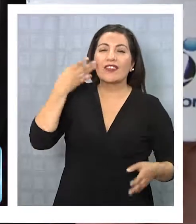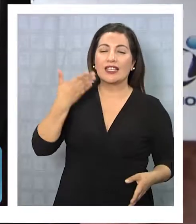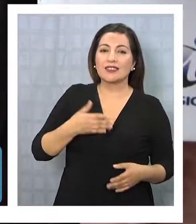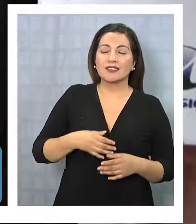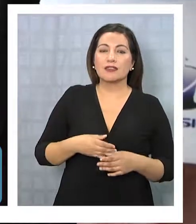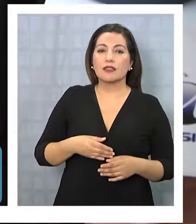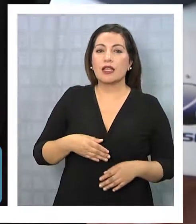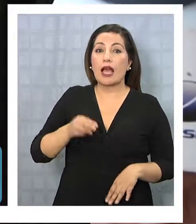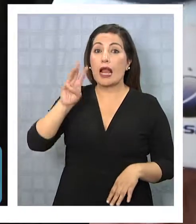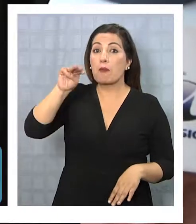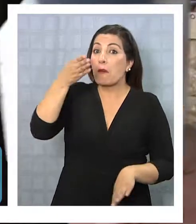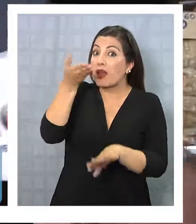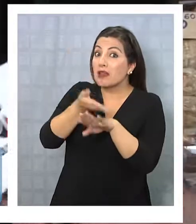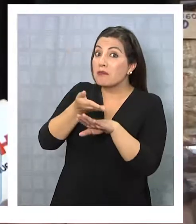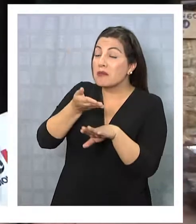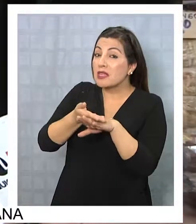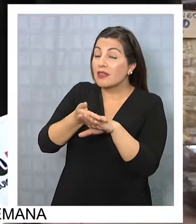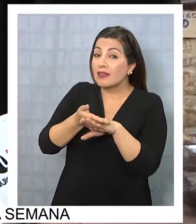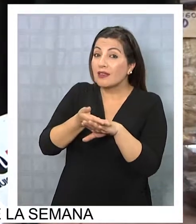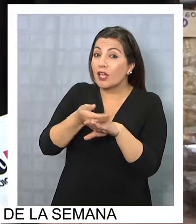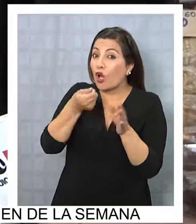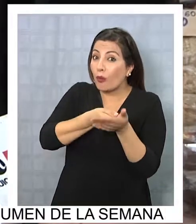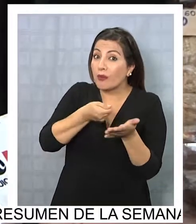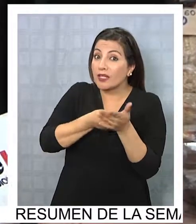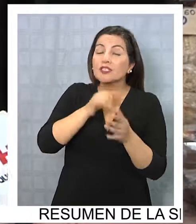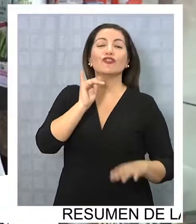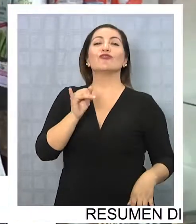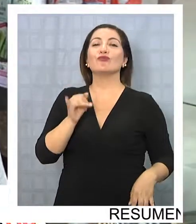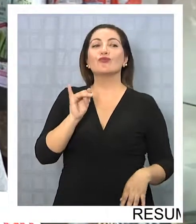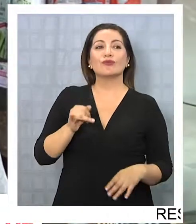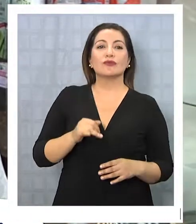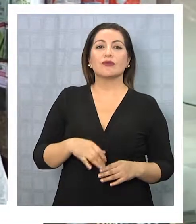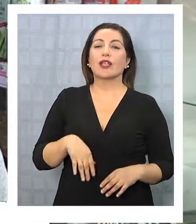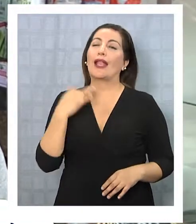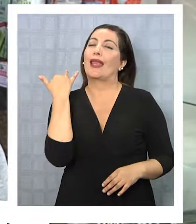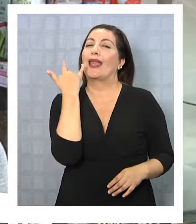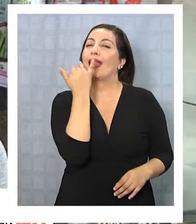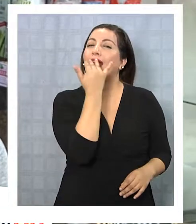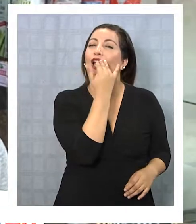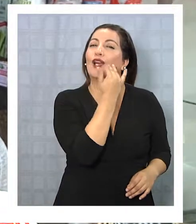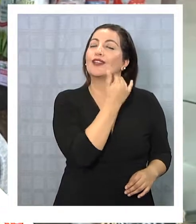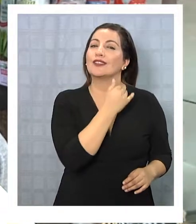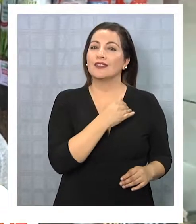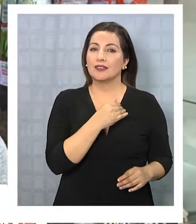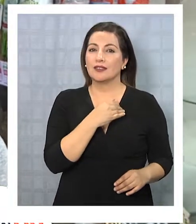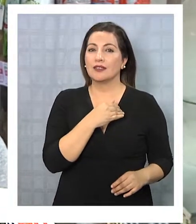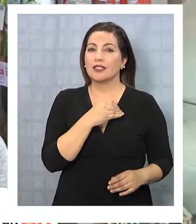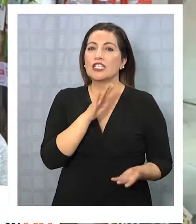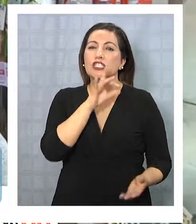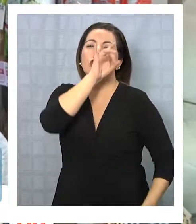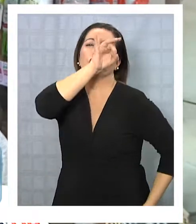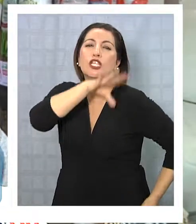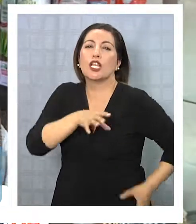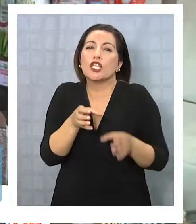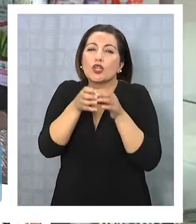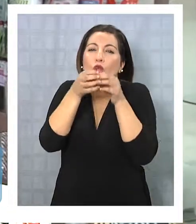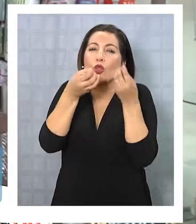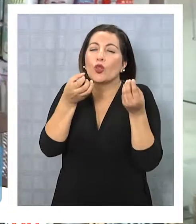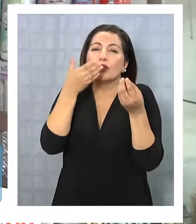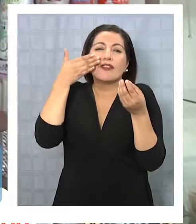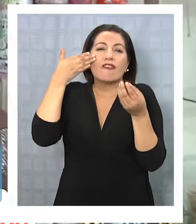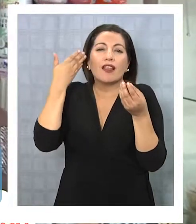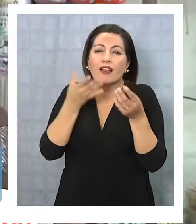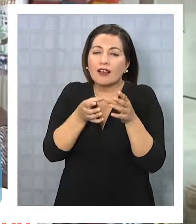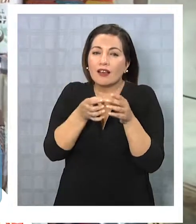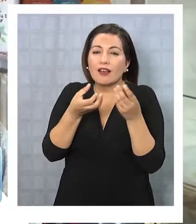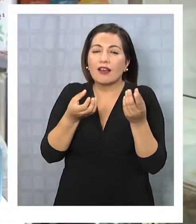¿Y le pides a tu mamá en esta fecha que te compren? Sí. Sí, son ricos, los chilenitos. ¿Cuál es